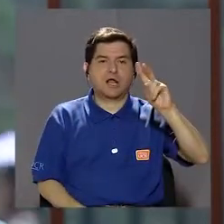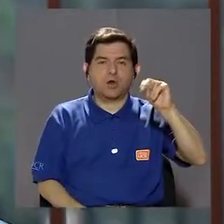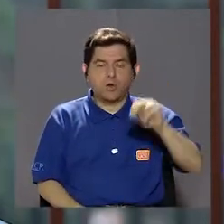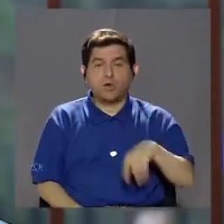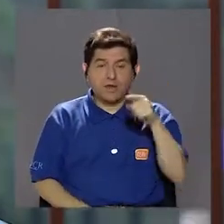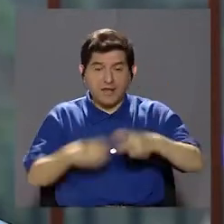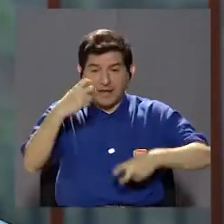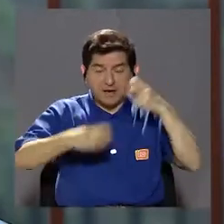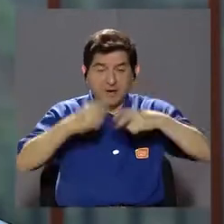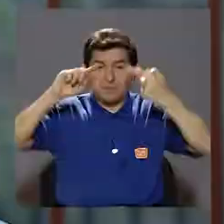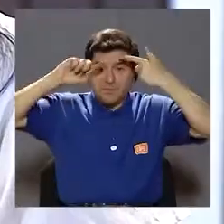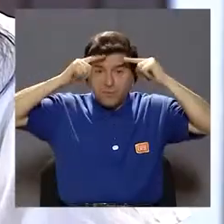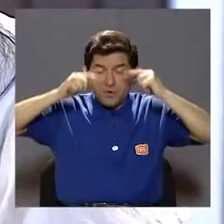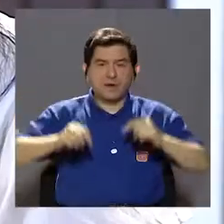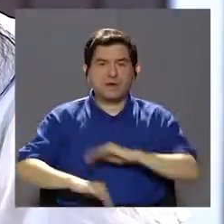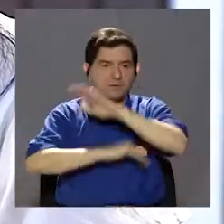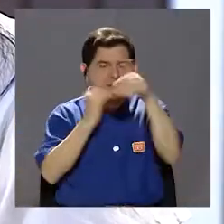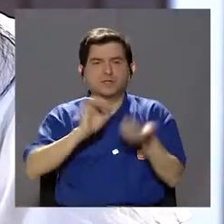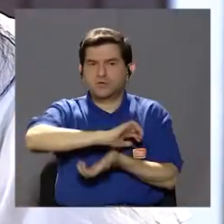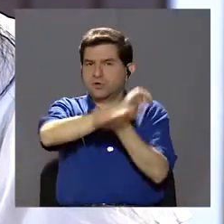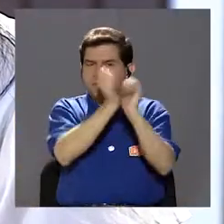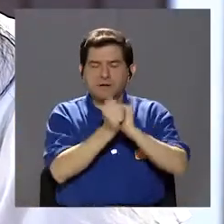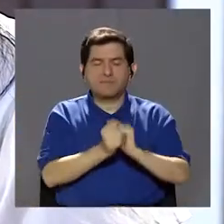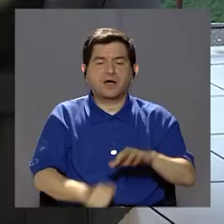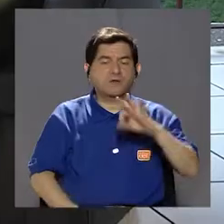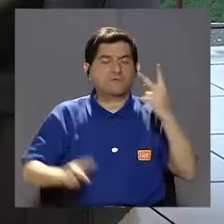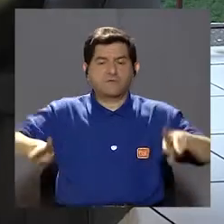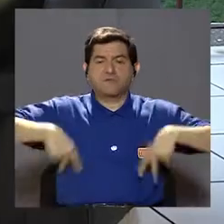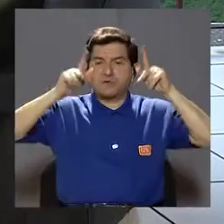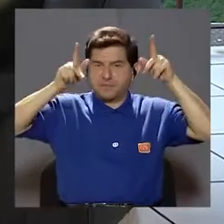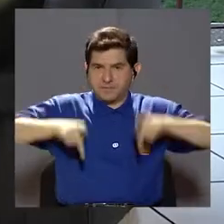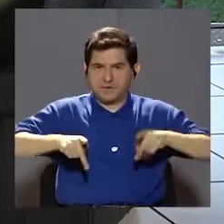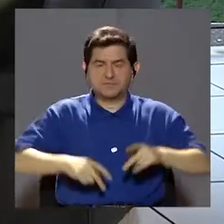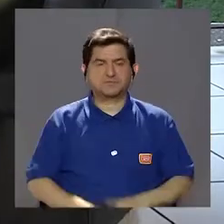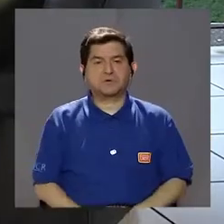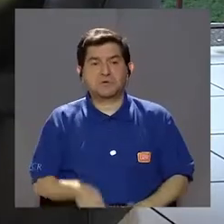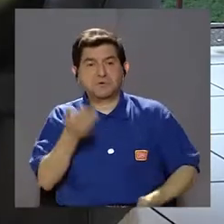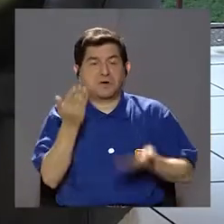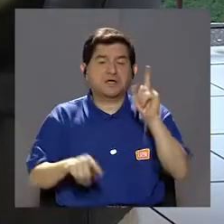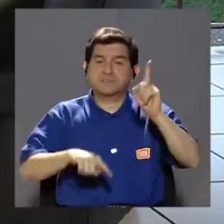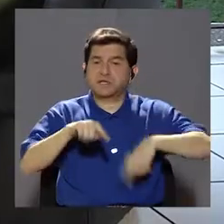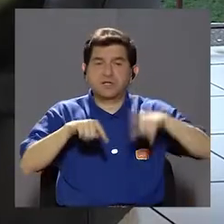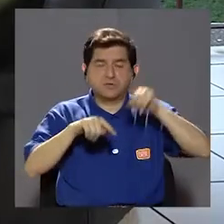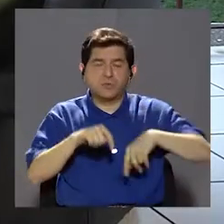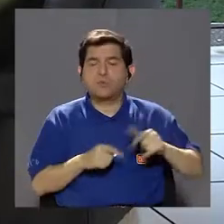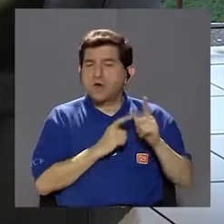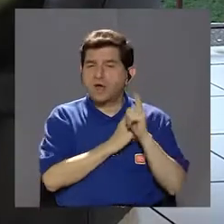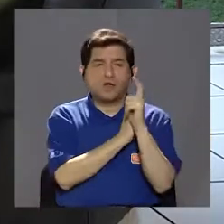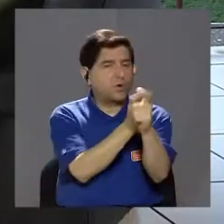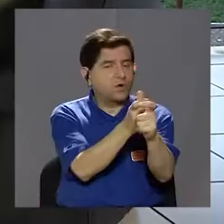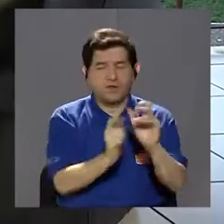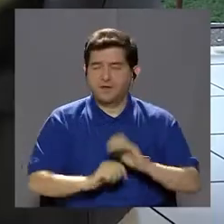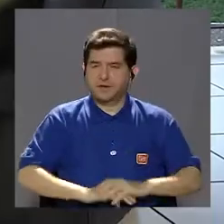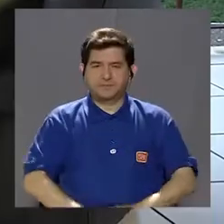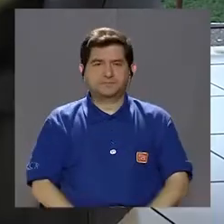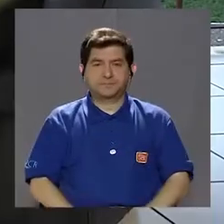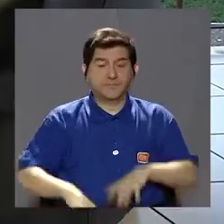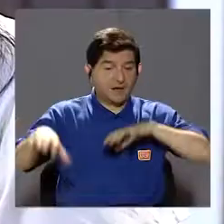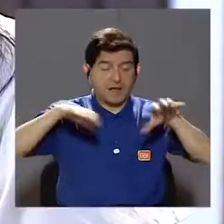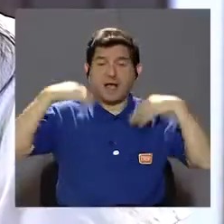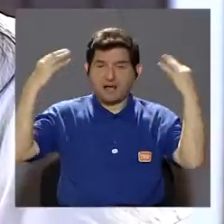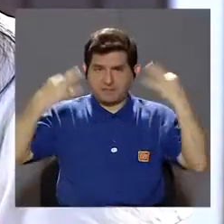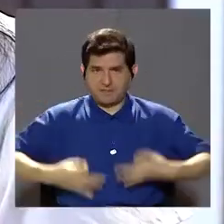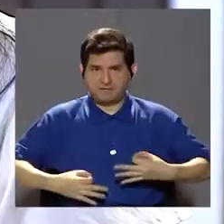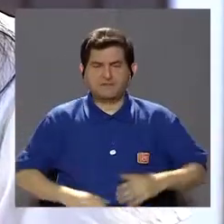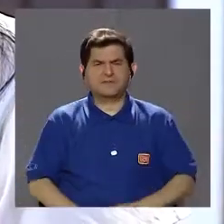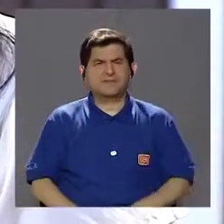produciendo esa migraña crónica. Entonces puede alterar todo el estilo de vida de una persona que ya también no puede andar a correr o cosas así, ¿verdad?